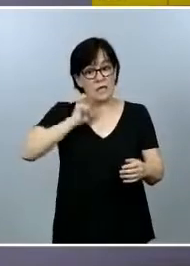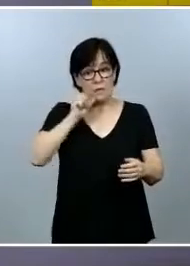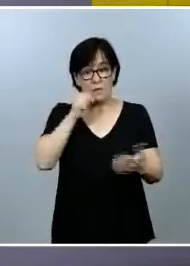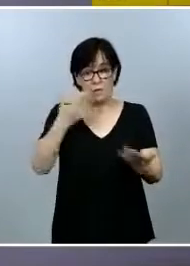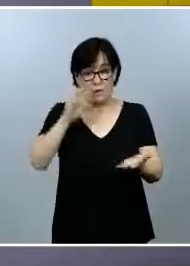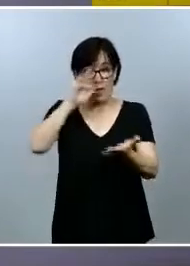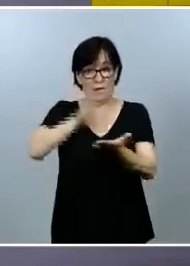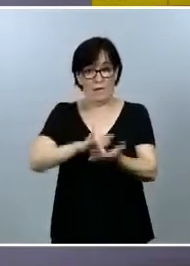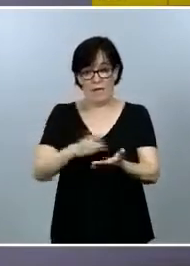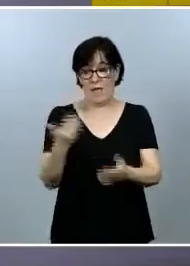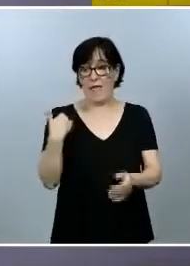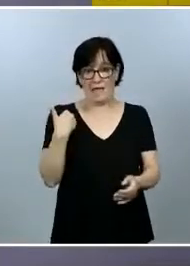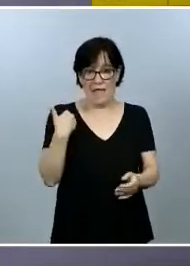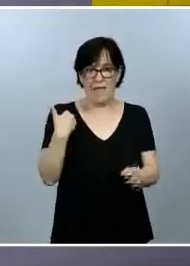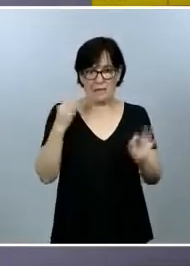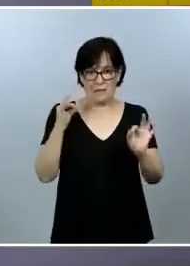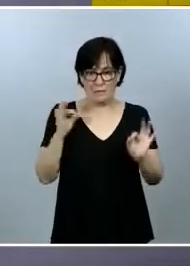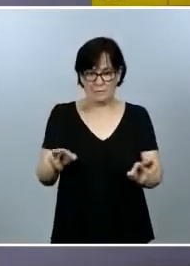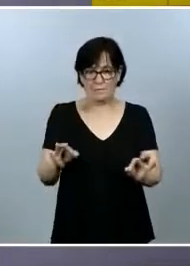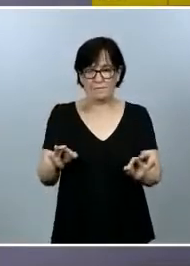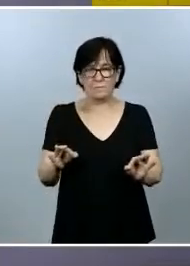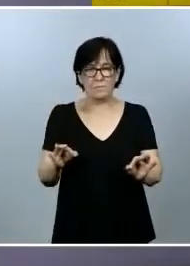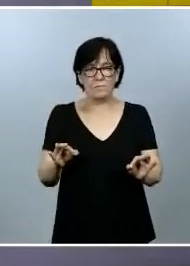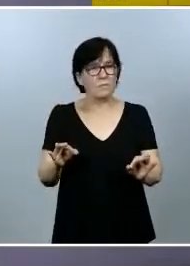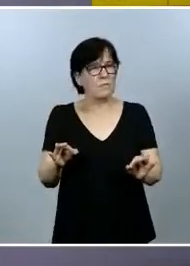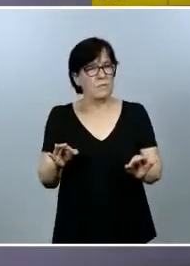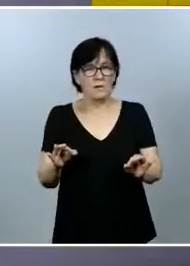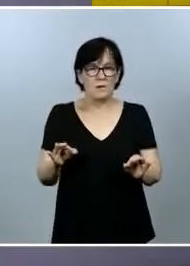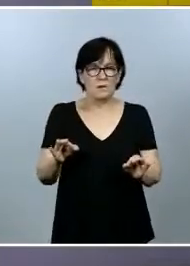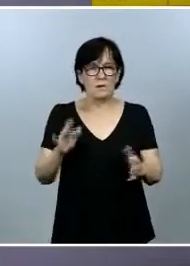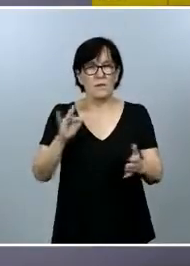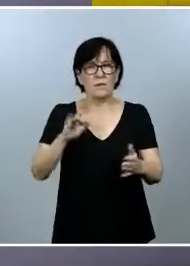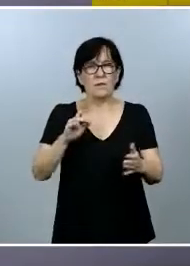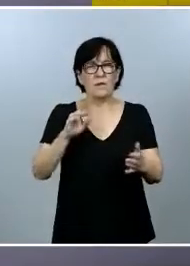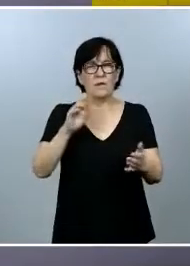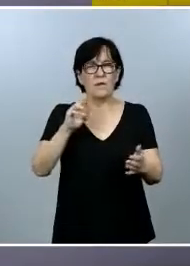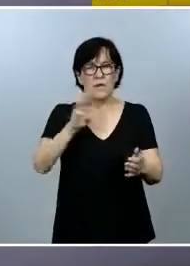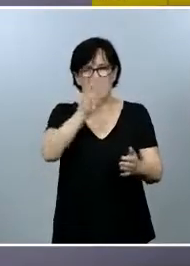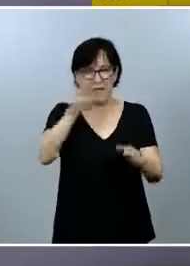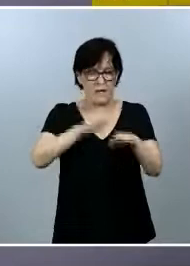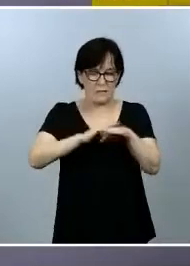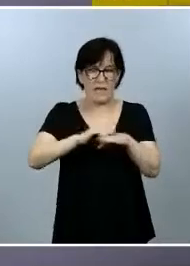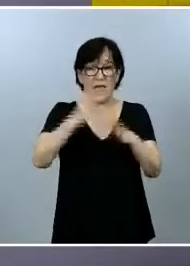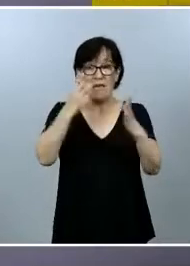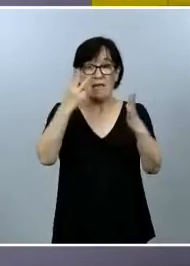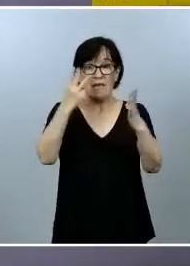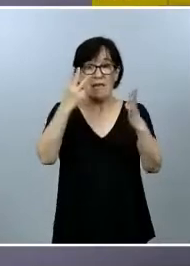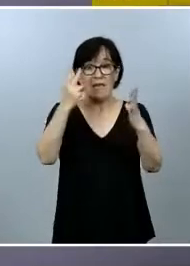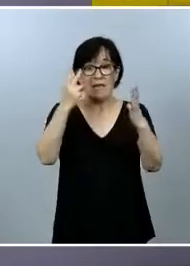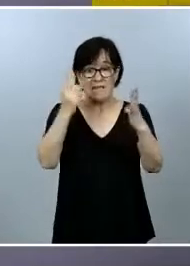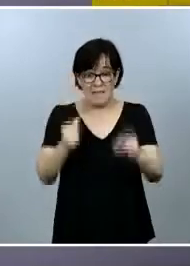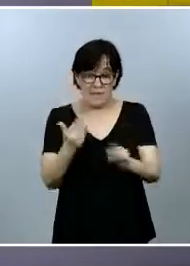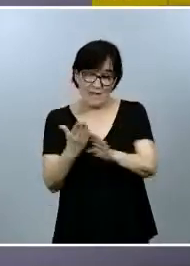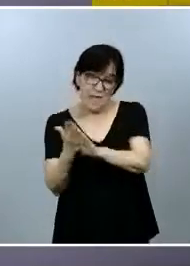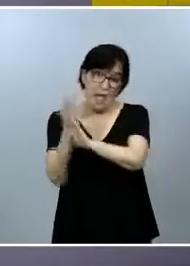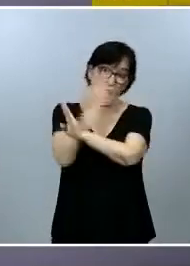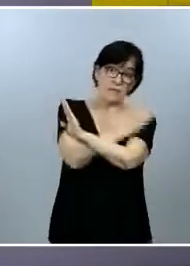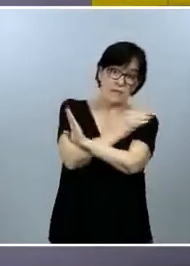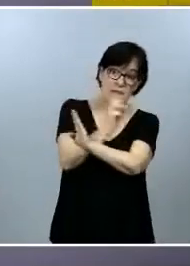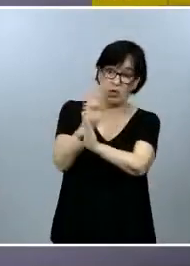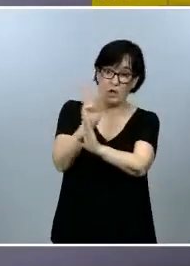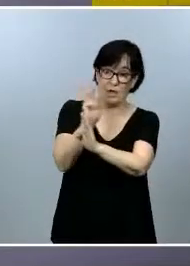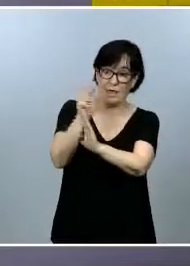día 3, perdón, y durante los siete días anteriores, habían